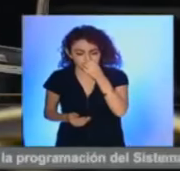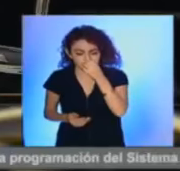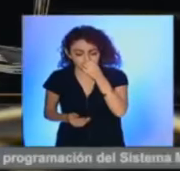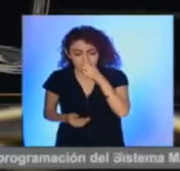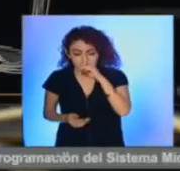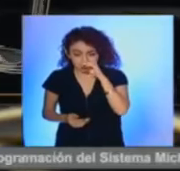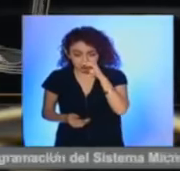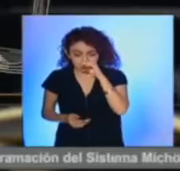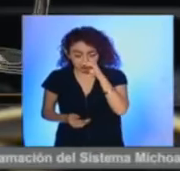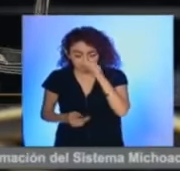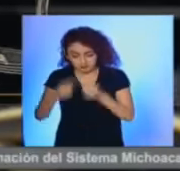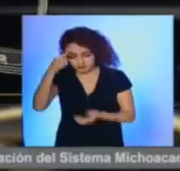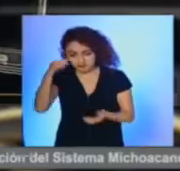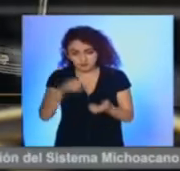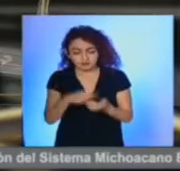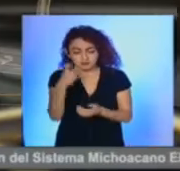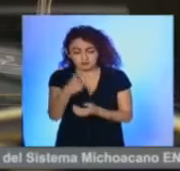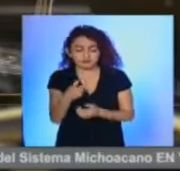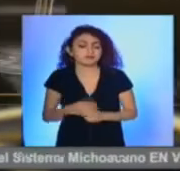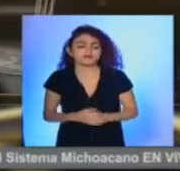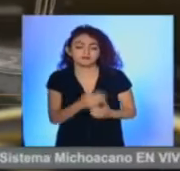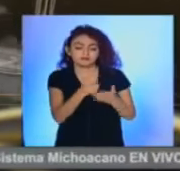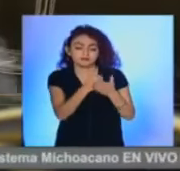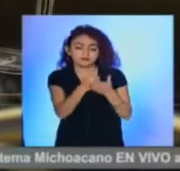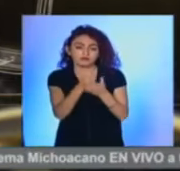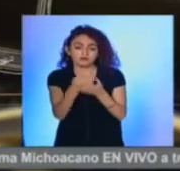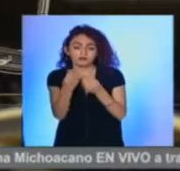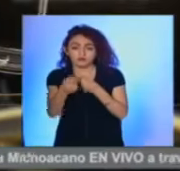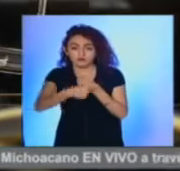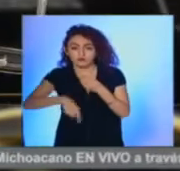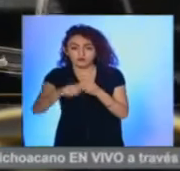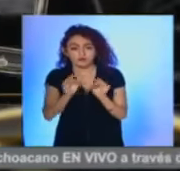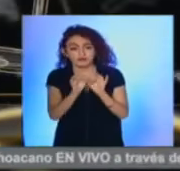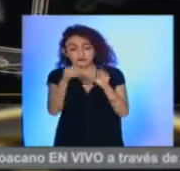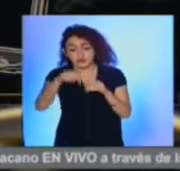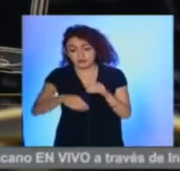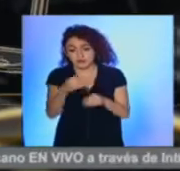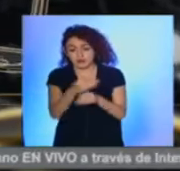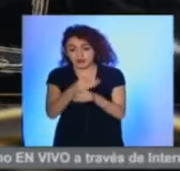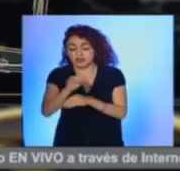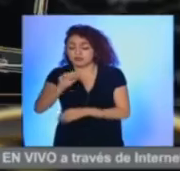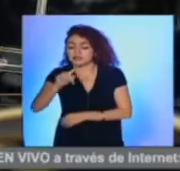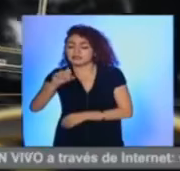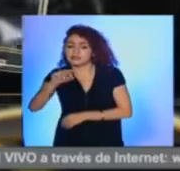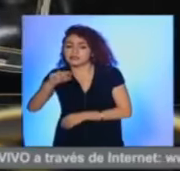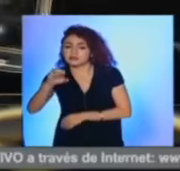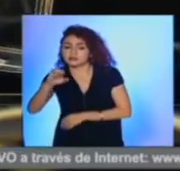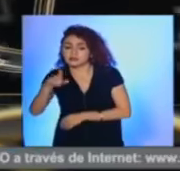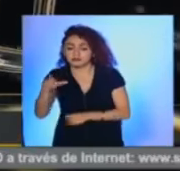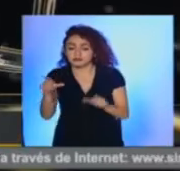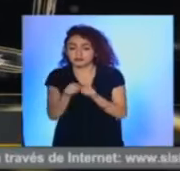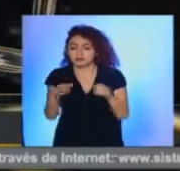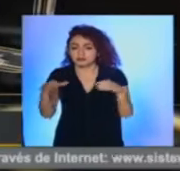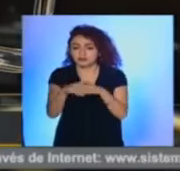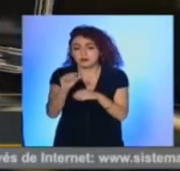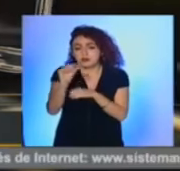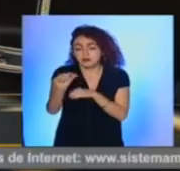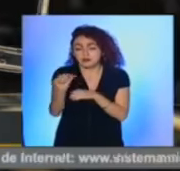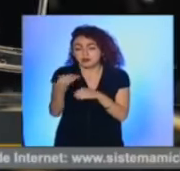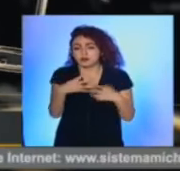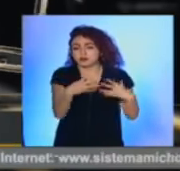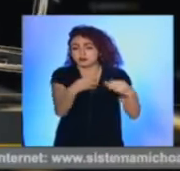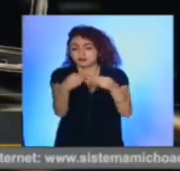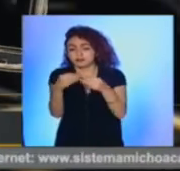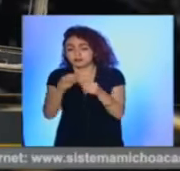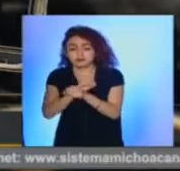y que yo creo que eso ha ayudado muchísimo a que en el caso de nosotros realmente tengamos pocos contagios